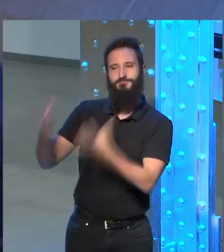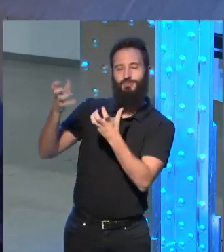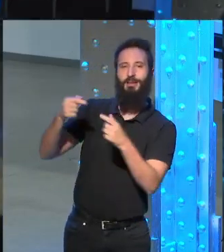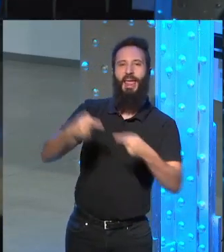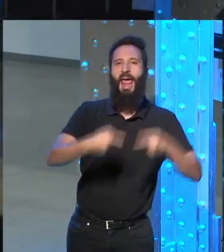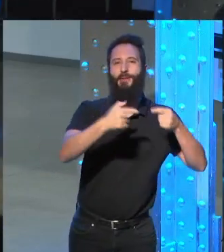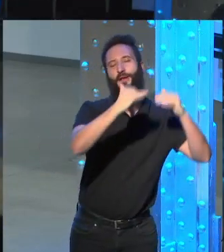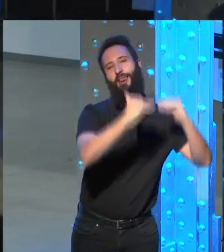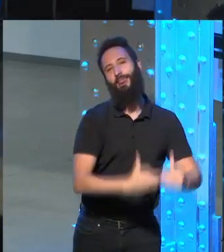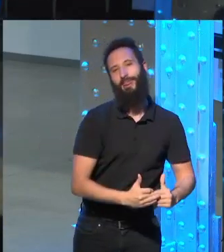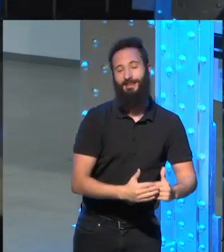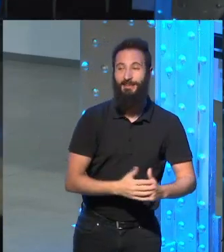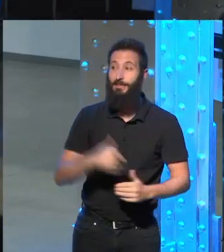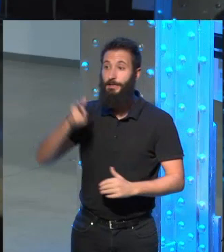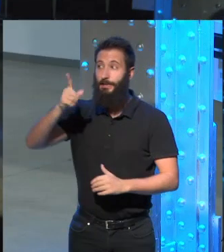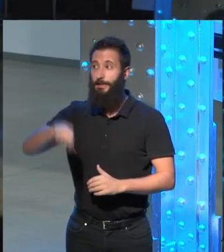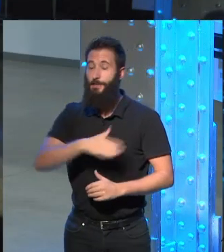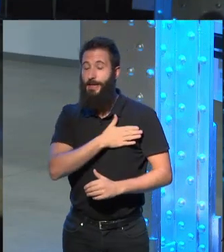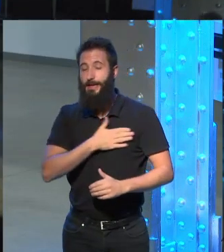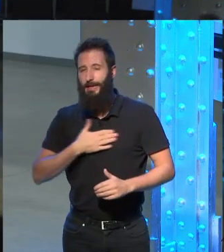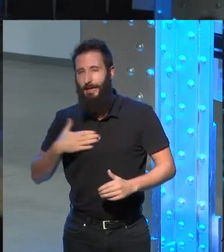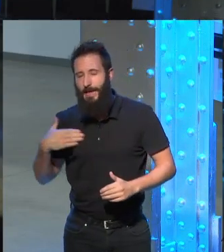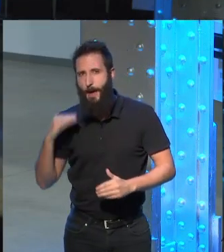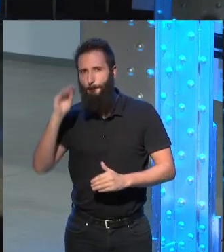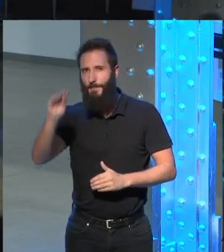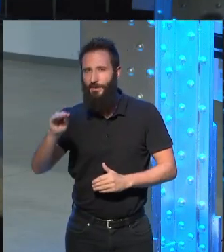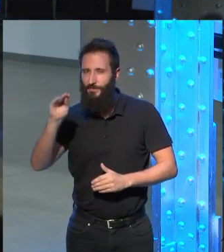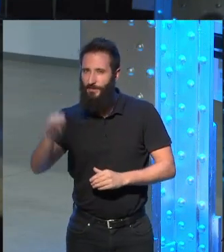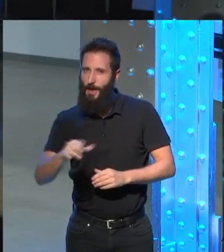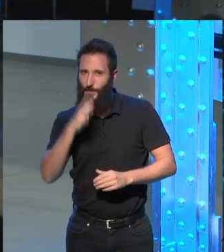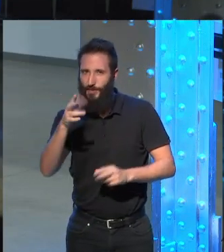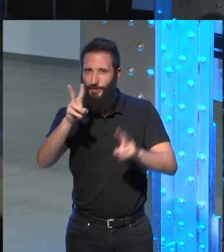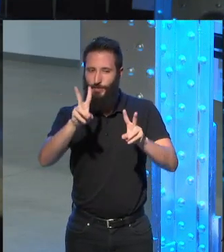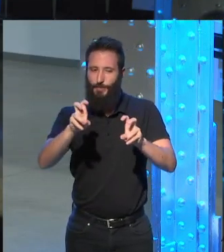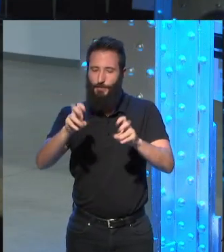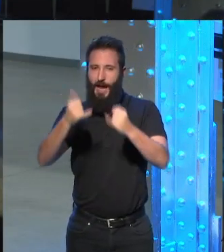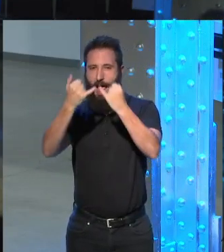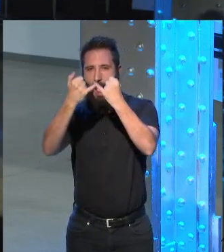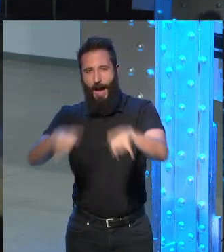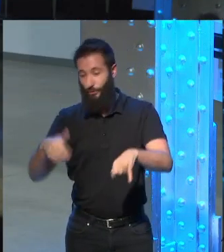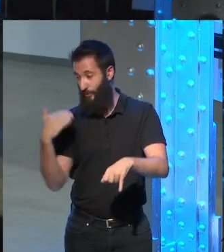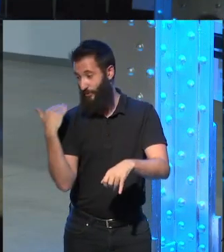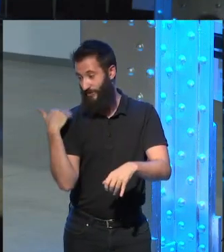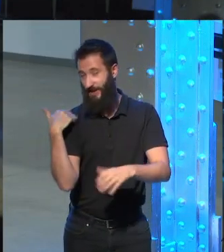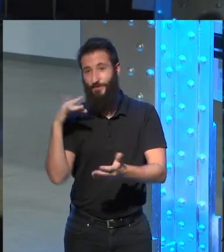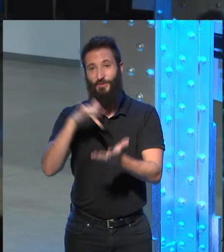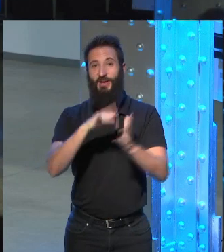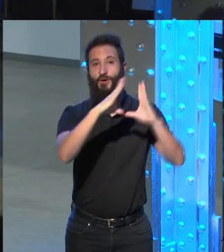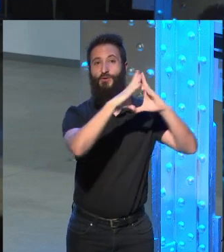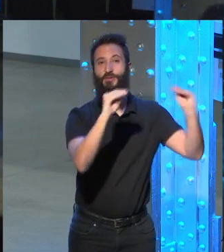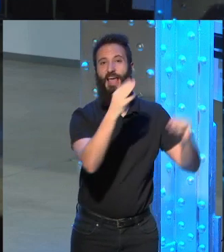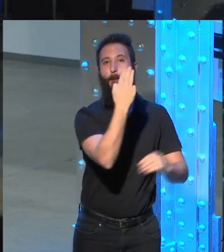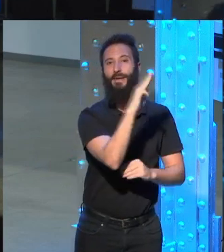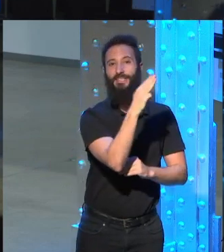bueno y quería preguntarte Mario sobre el último acto que hicimos en Princeton para